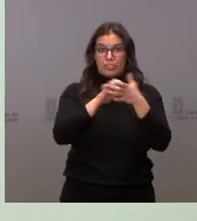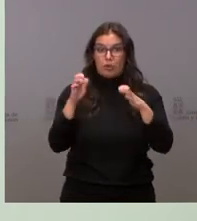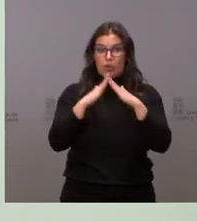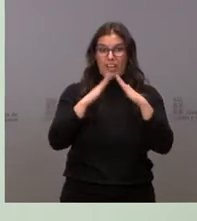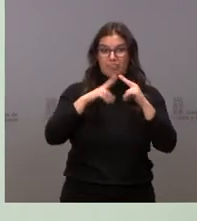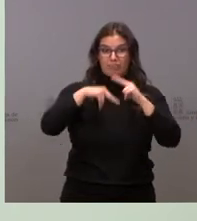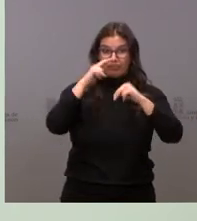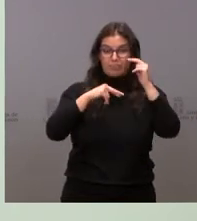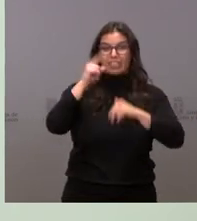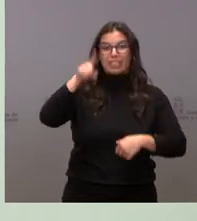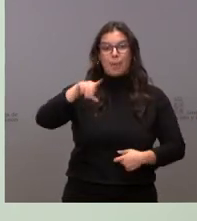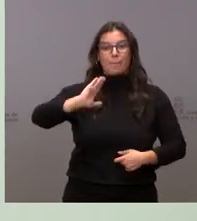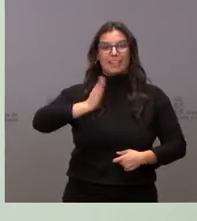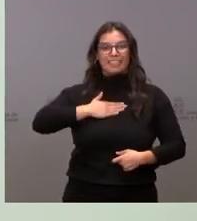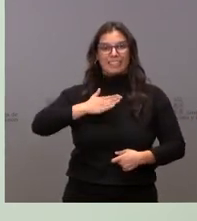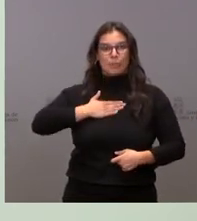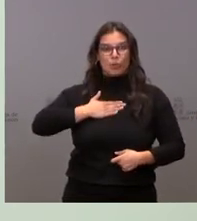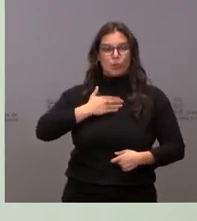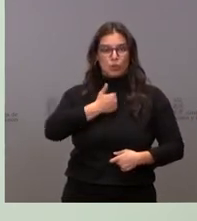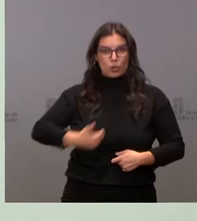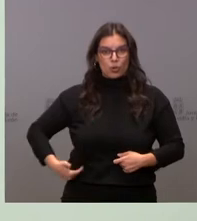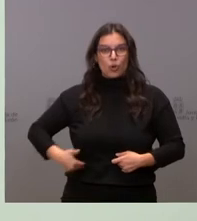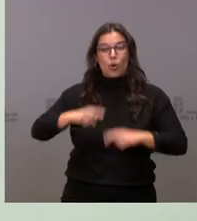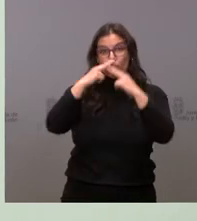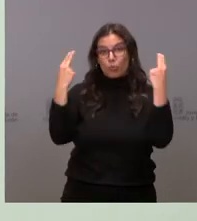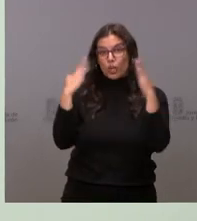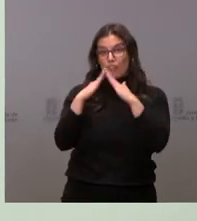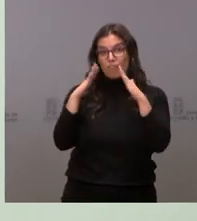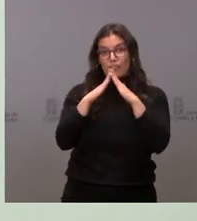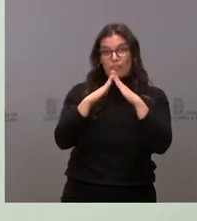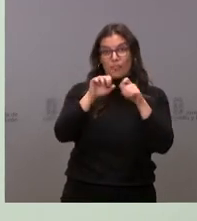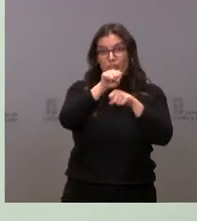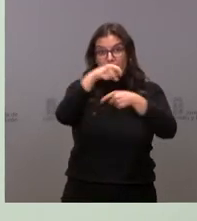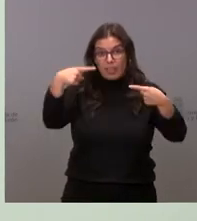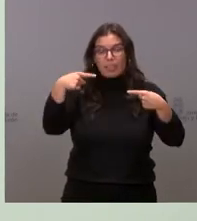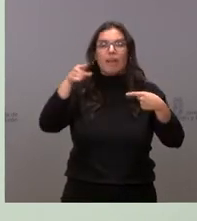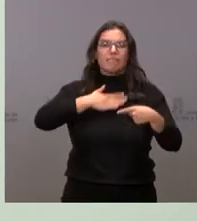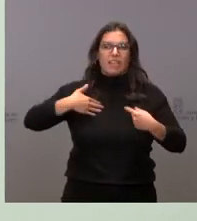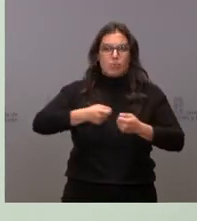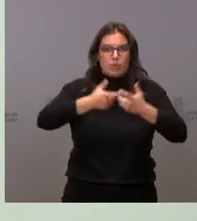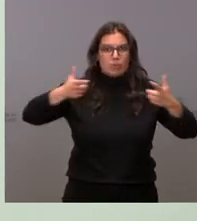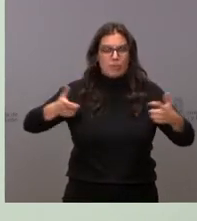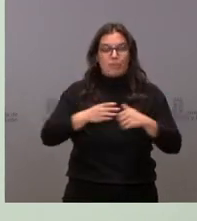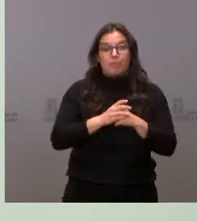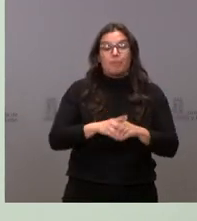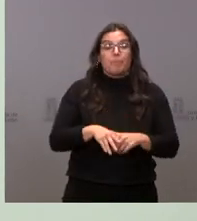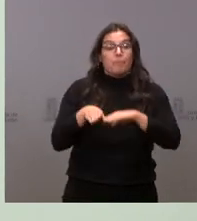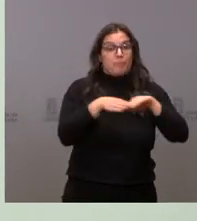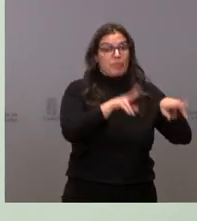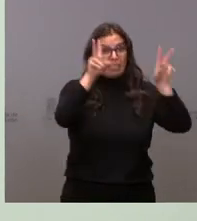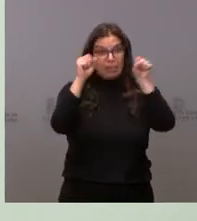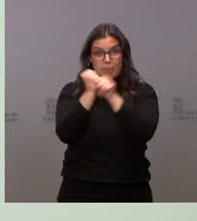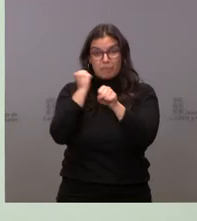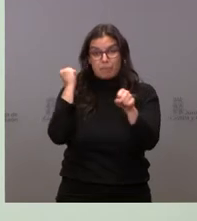incrementar el patrimonio público de vivienda en toda la comunidad autónoma. Y el empleo, que es